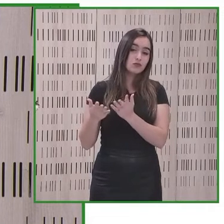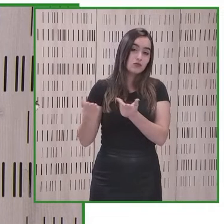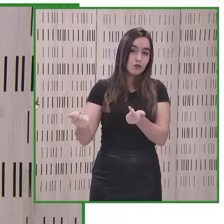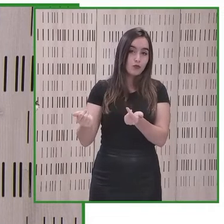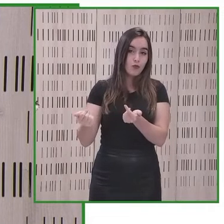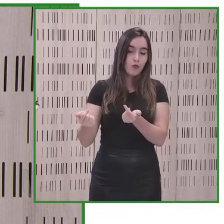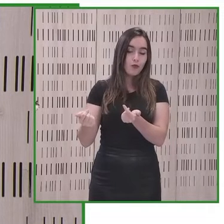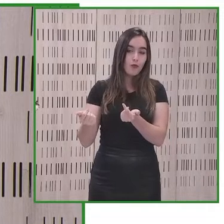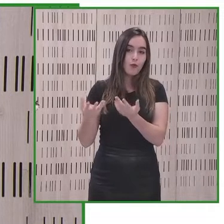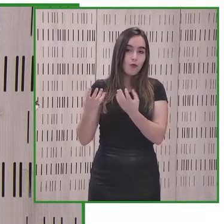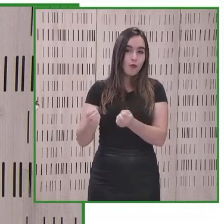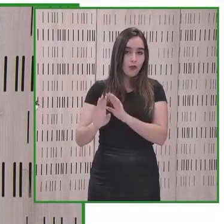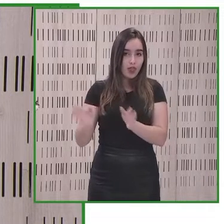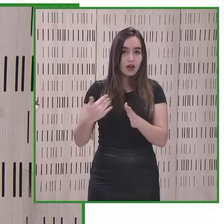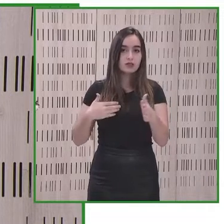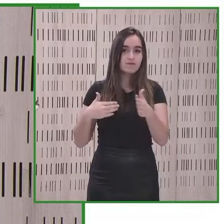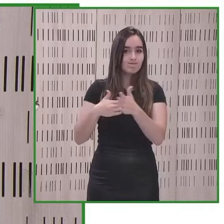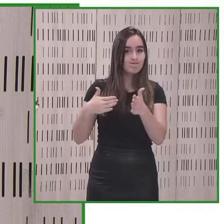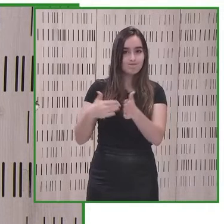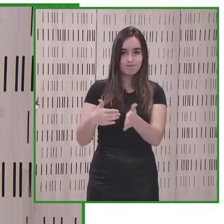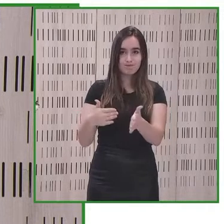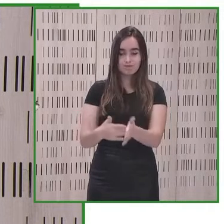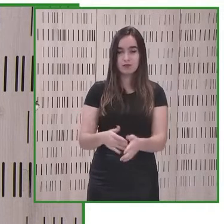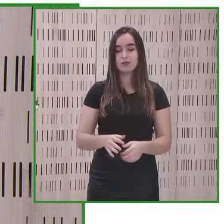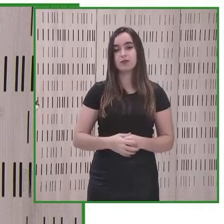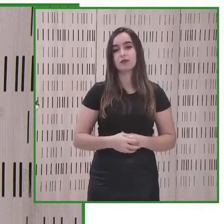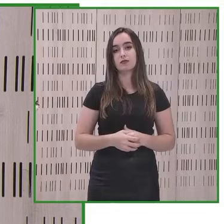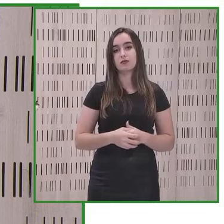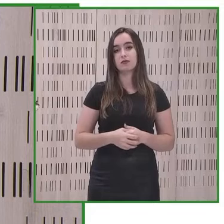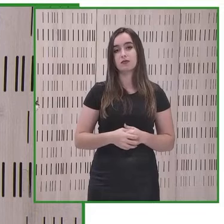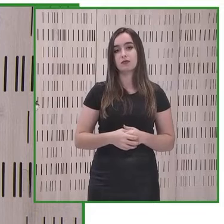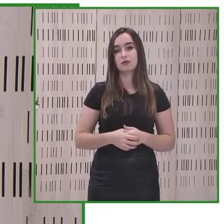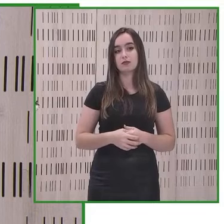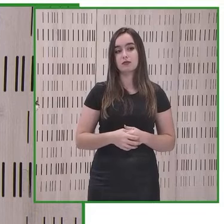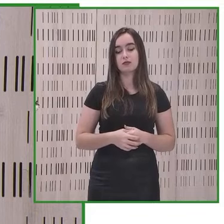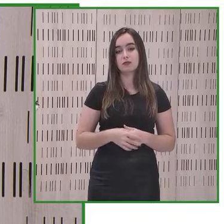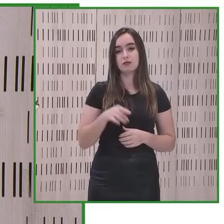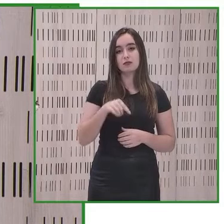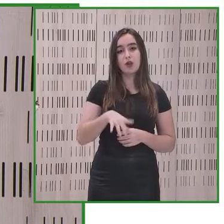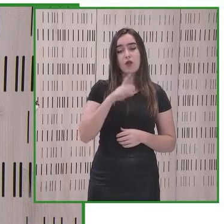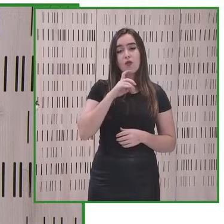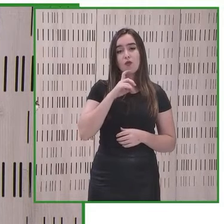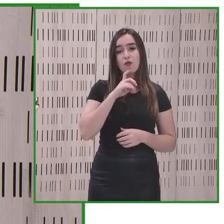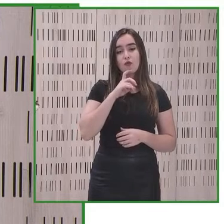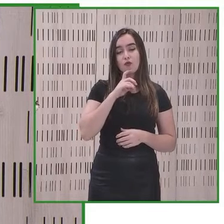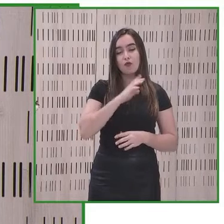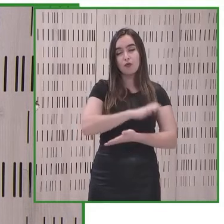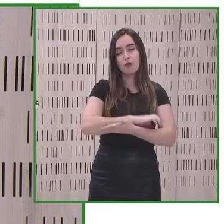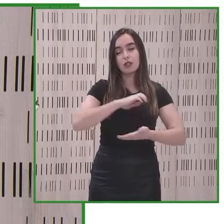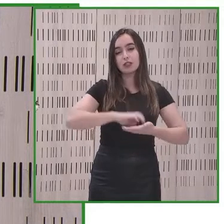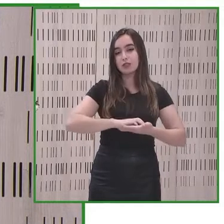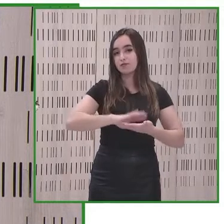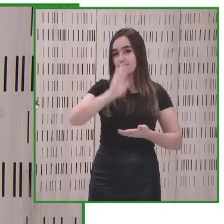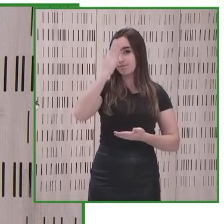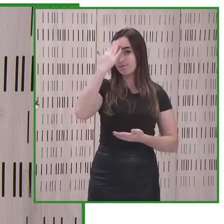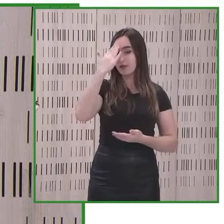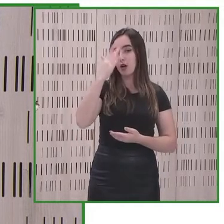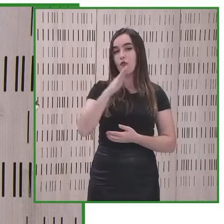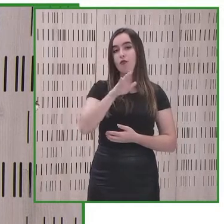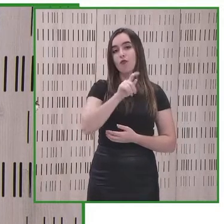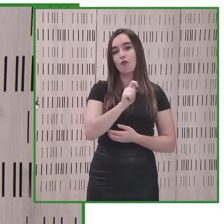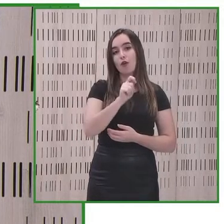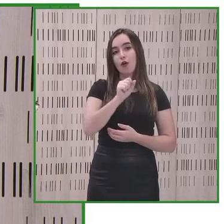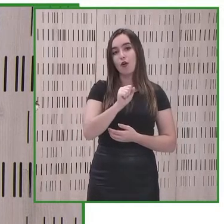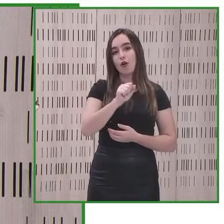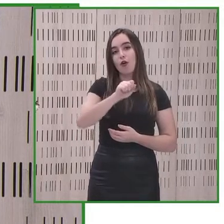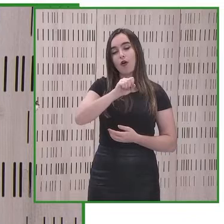fundación 11 para la cooperación de inclusión social de personas con discapacidad que es la principal nación tenemos otras decía antes javier la fundación formal para cooperación